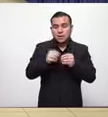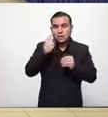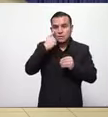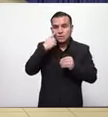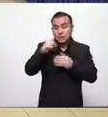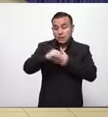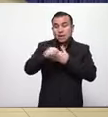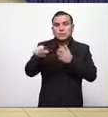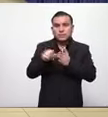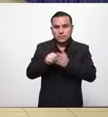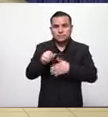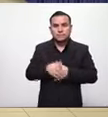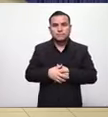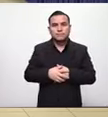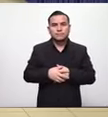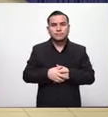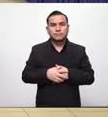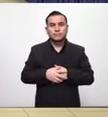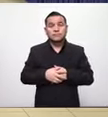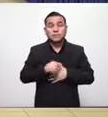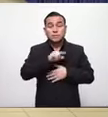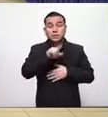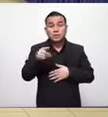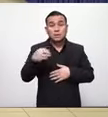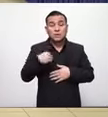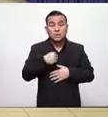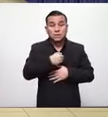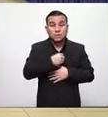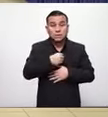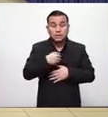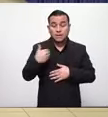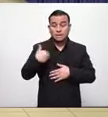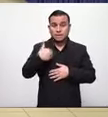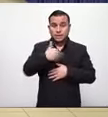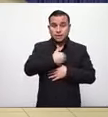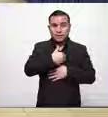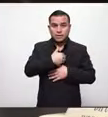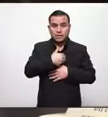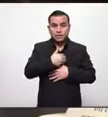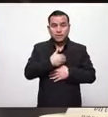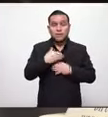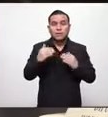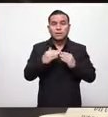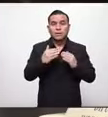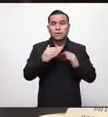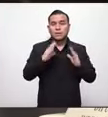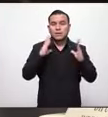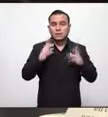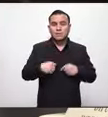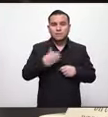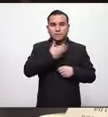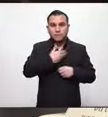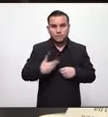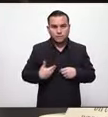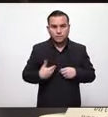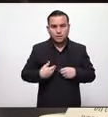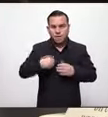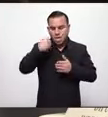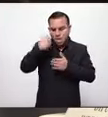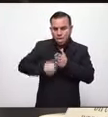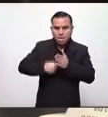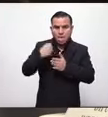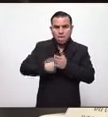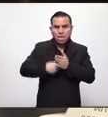en el salón azul ustedes médicos ustedes ministros y el ejecutivo han hecho su esfuerzo